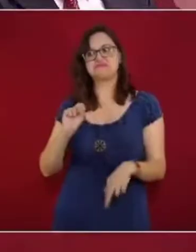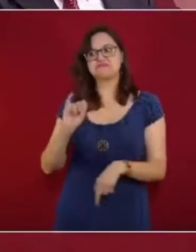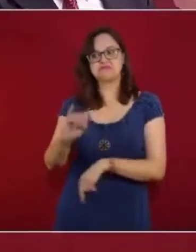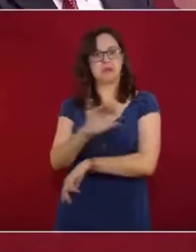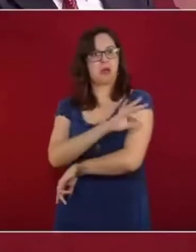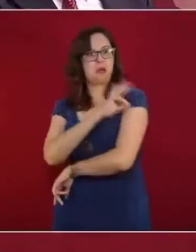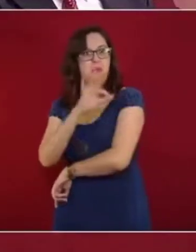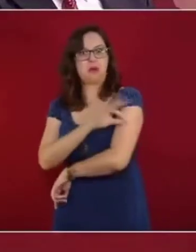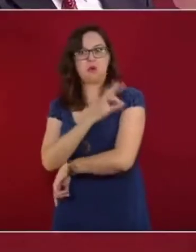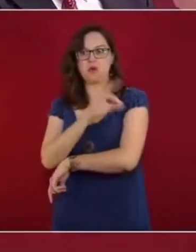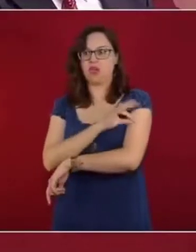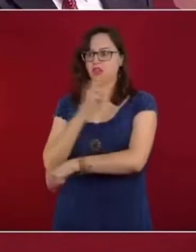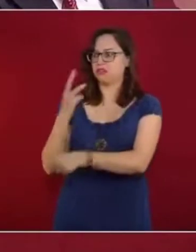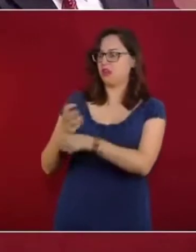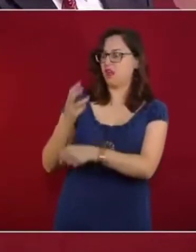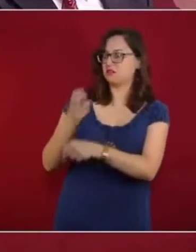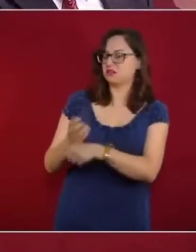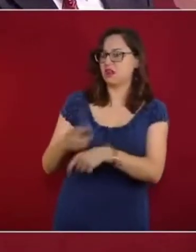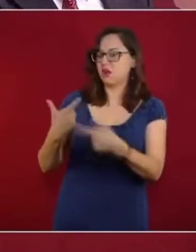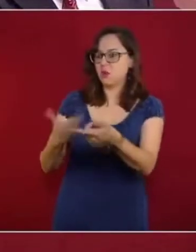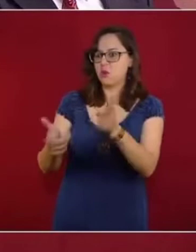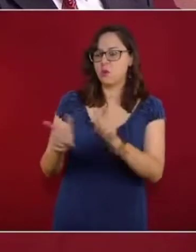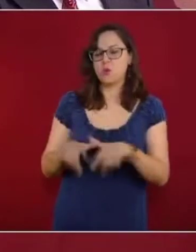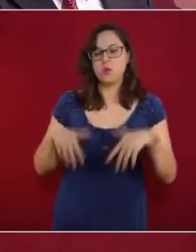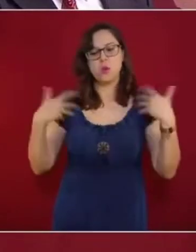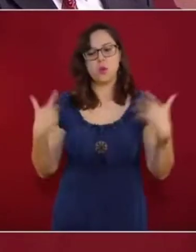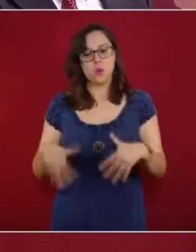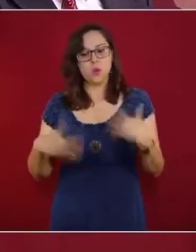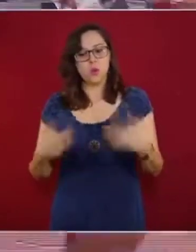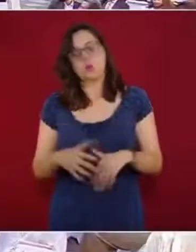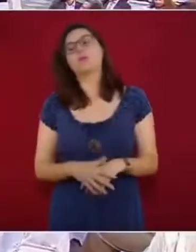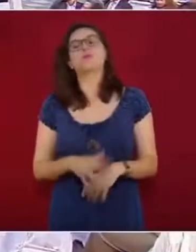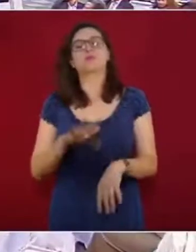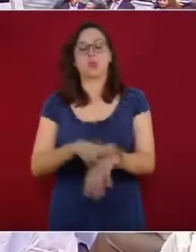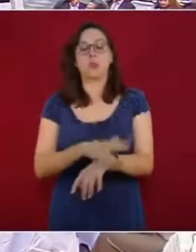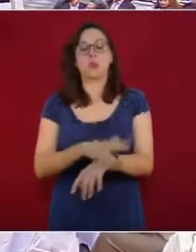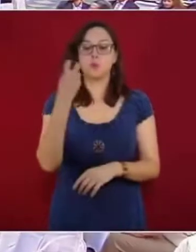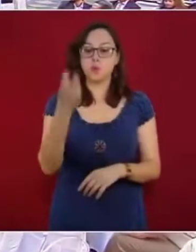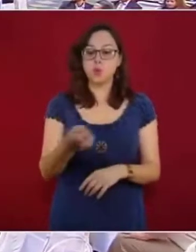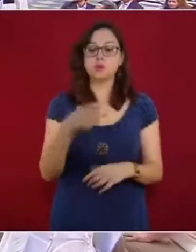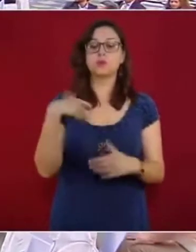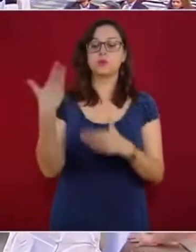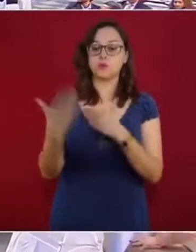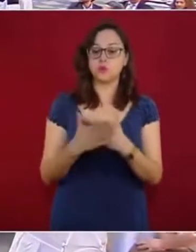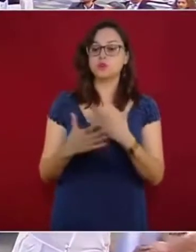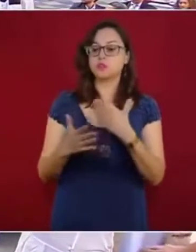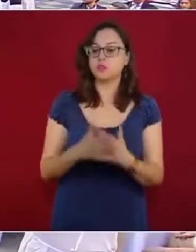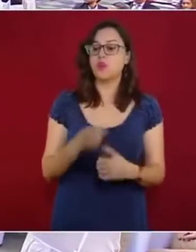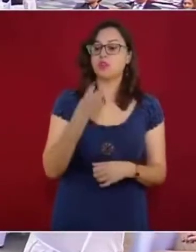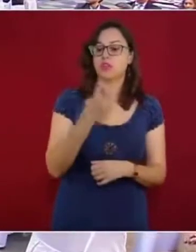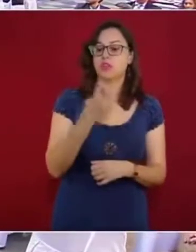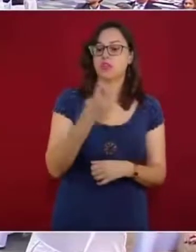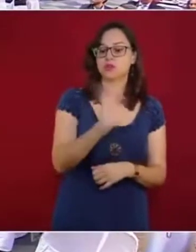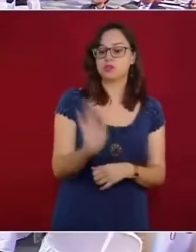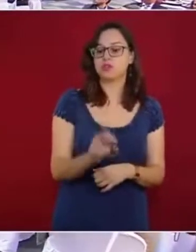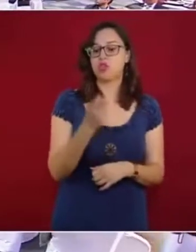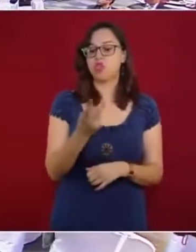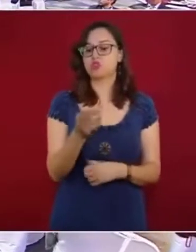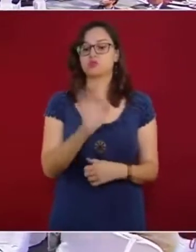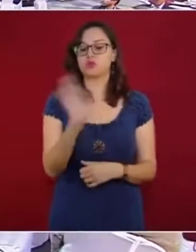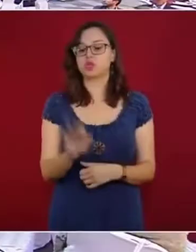política de bienestar-salario prevé un aumento escalonario del 3%, 2% y 1%